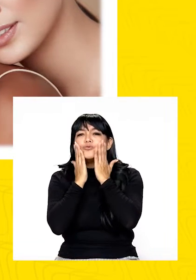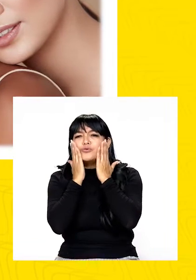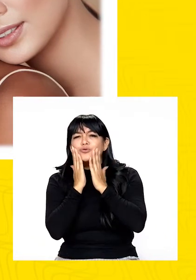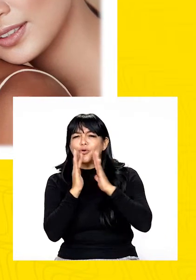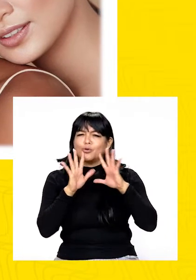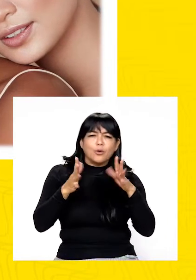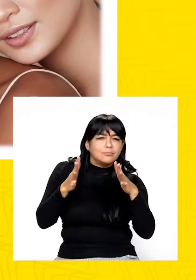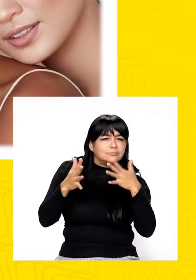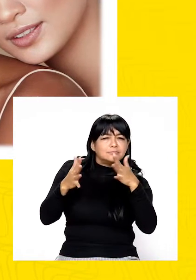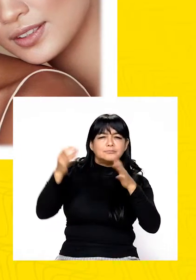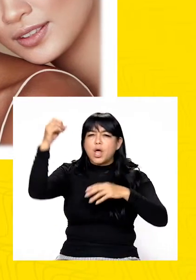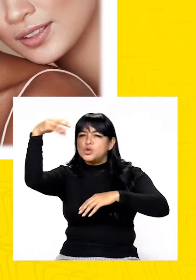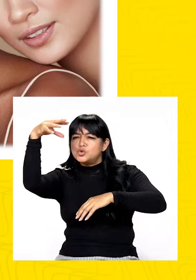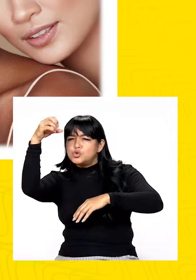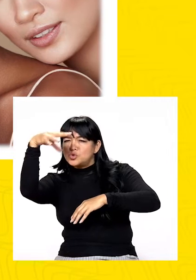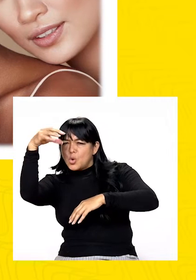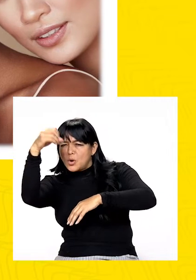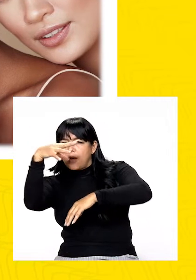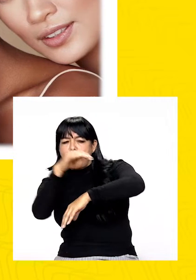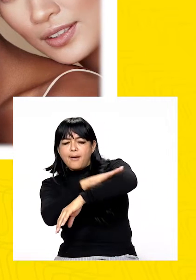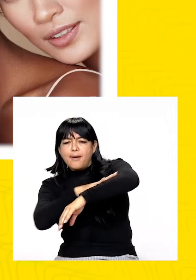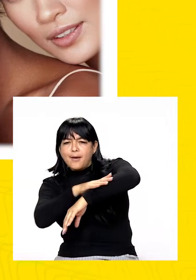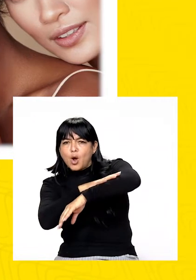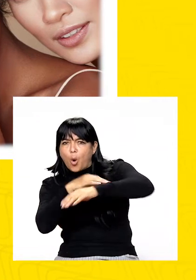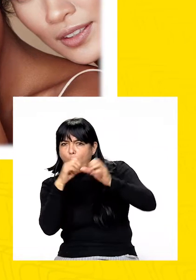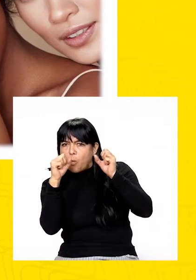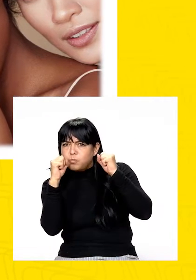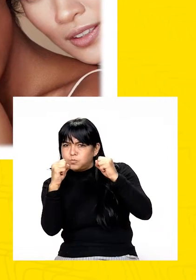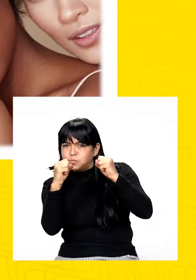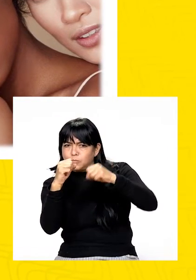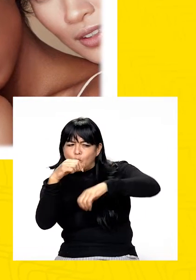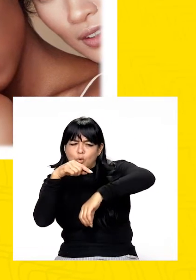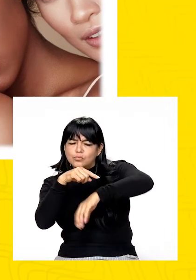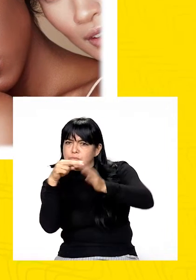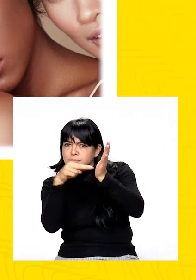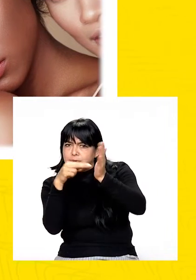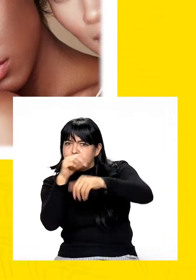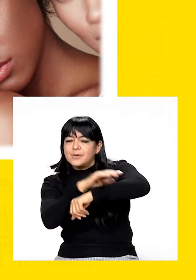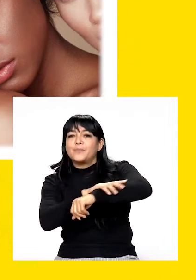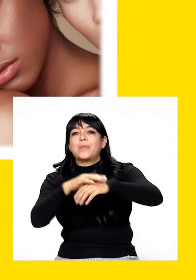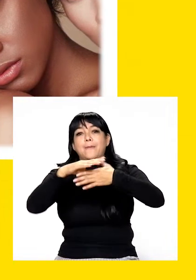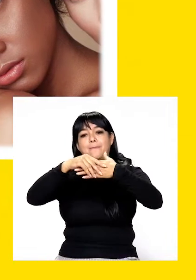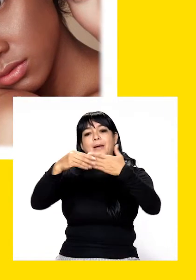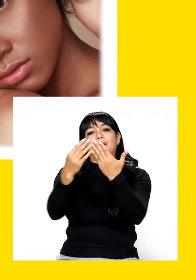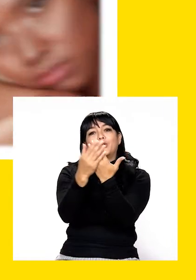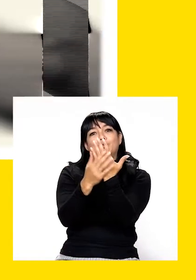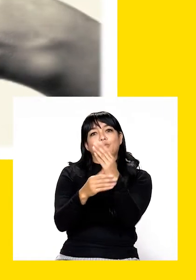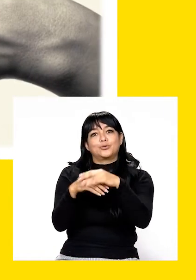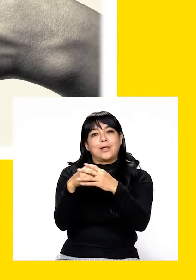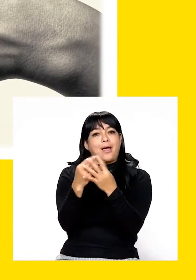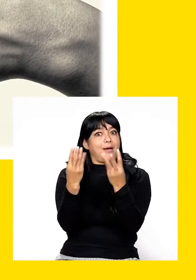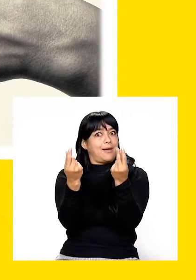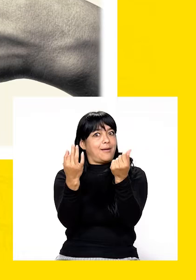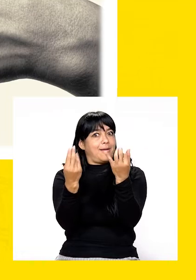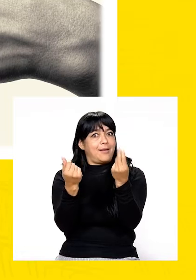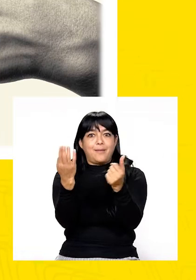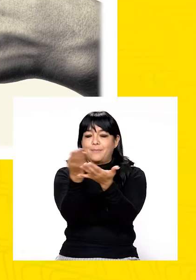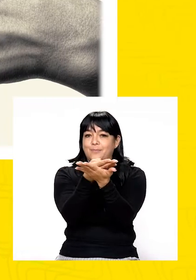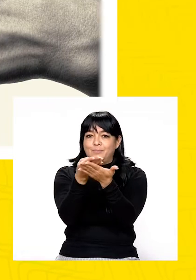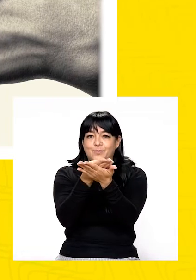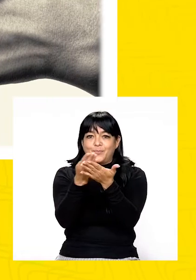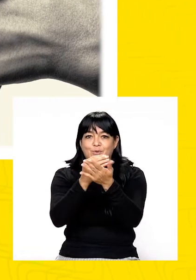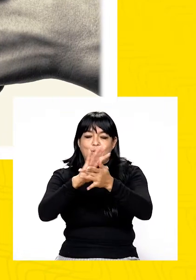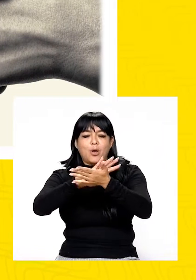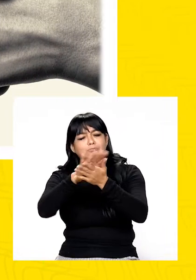blanquecino, aceitoso, bronceado, tostado, oscuro. Ojos Manos,